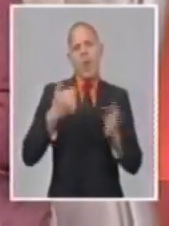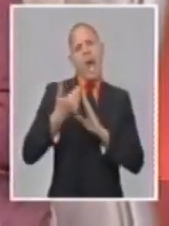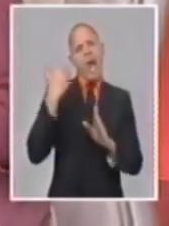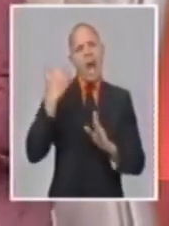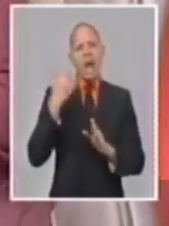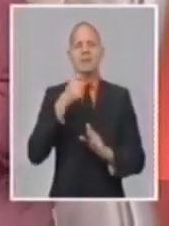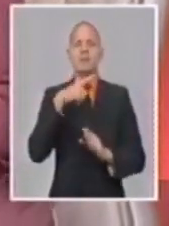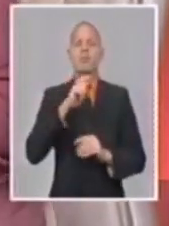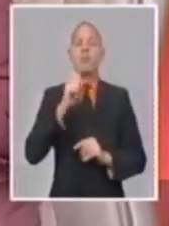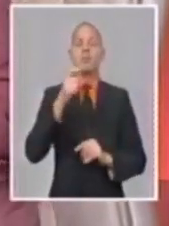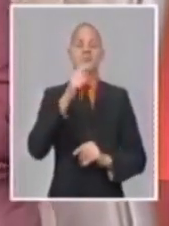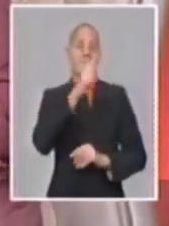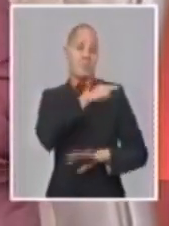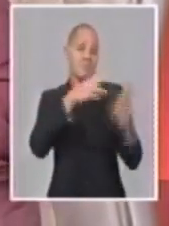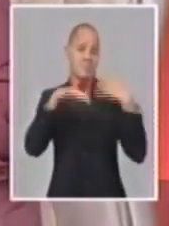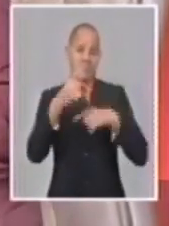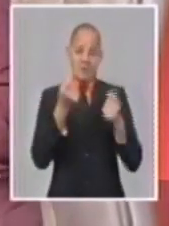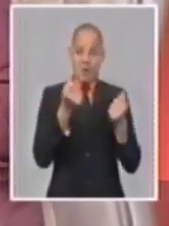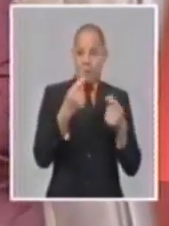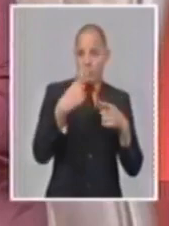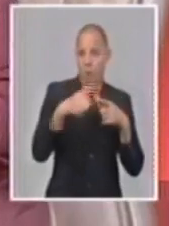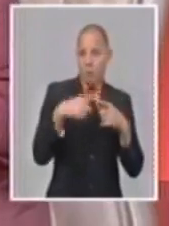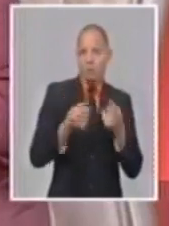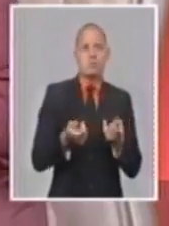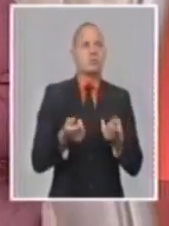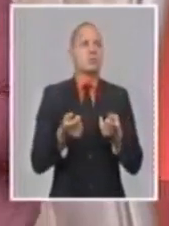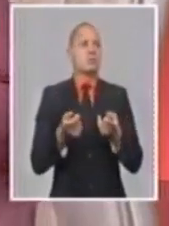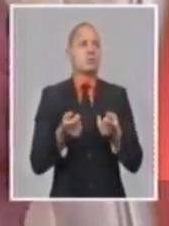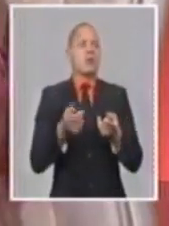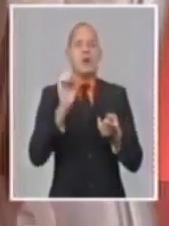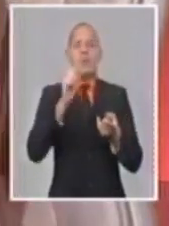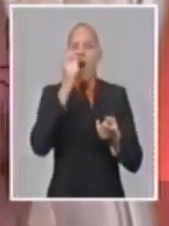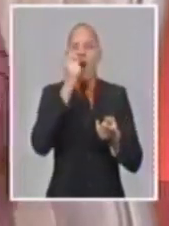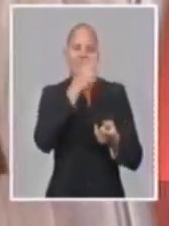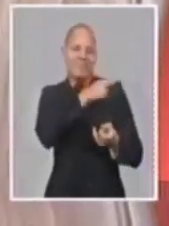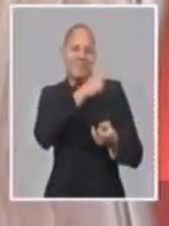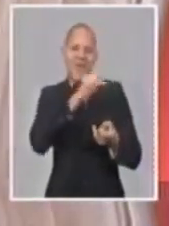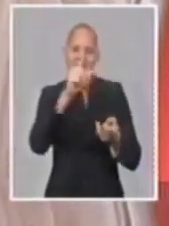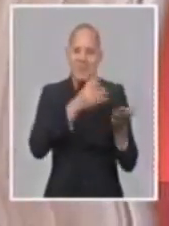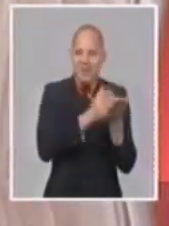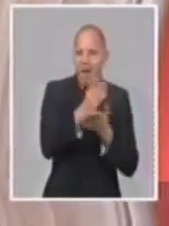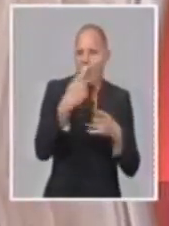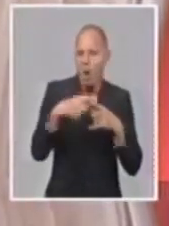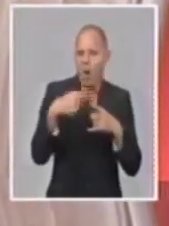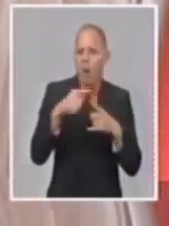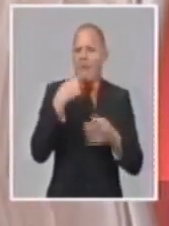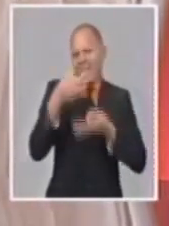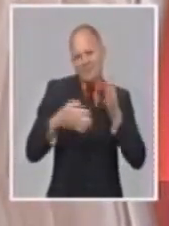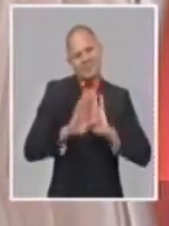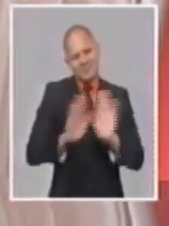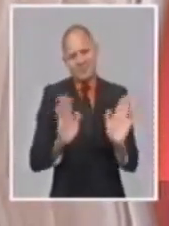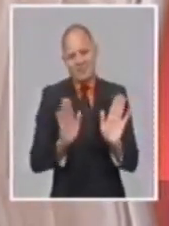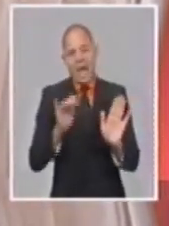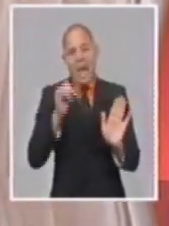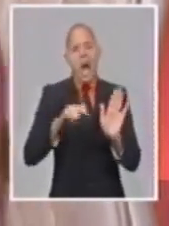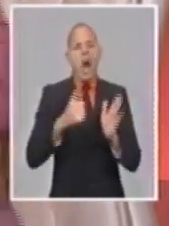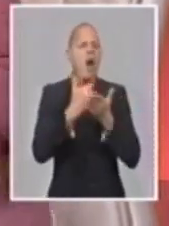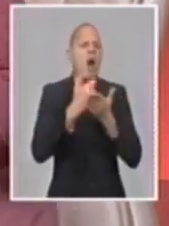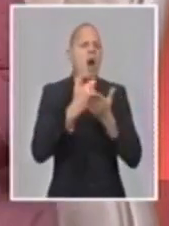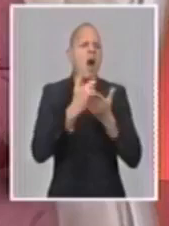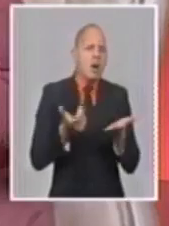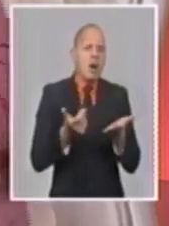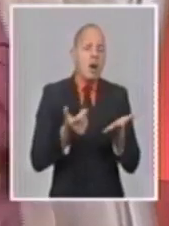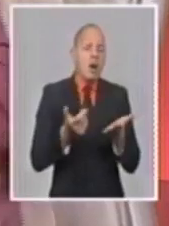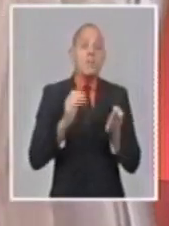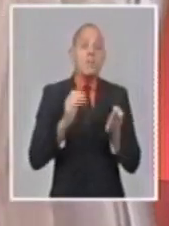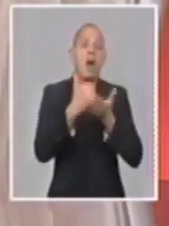dirigentes, uno de los objetivos primordiales que tiene esta gran transformación en la vida económica